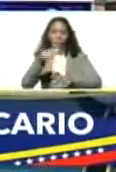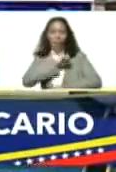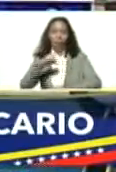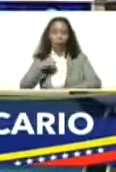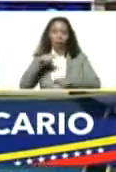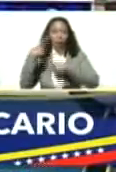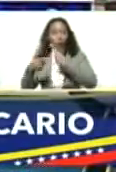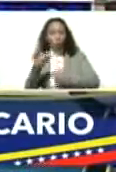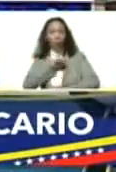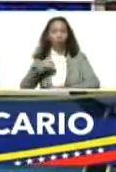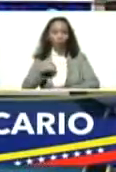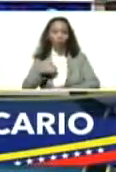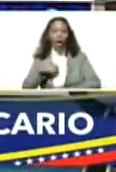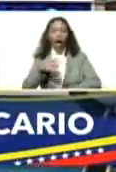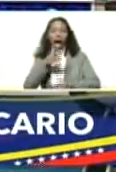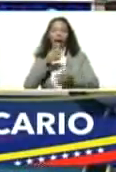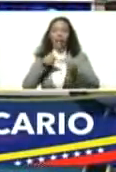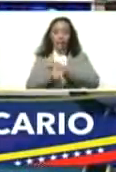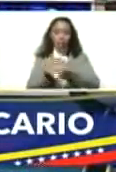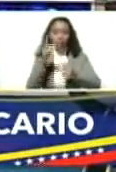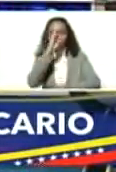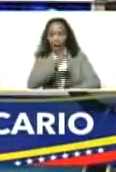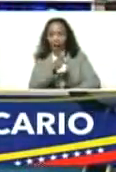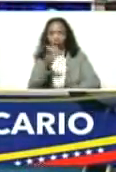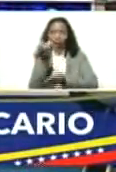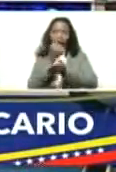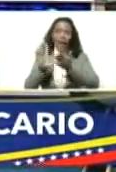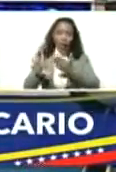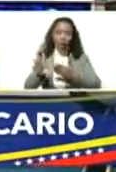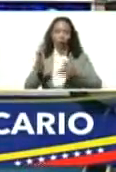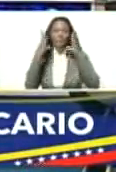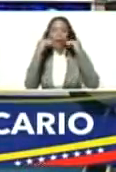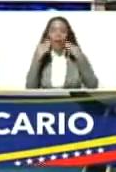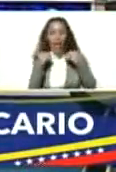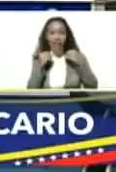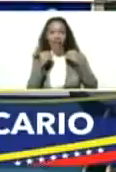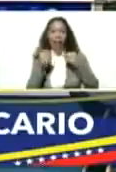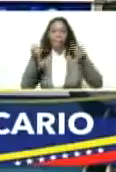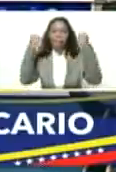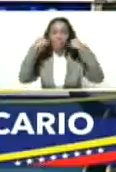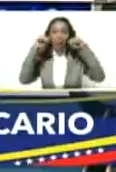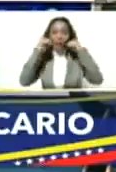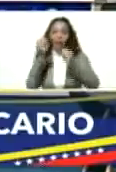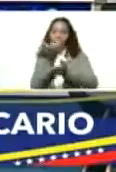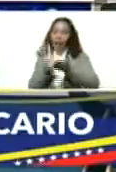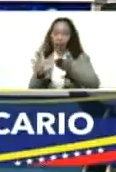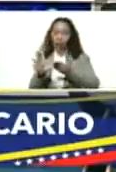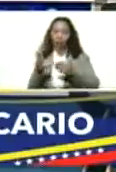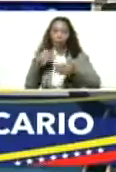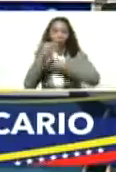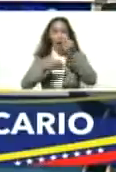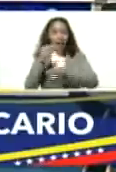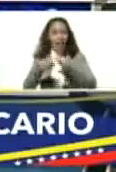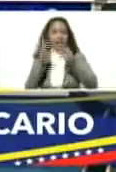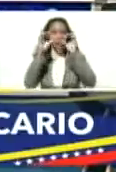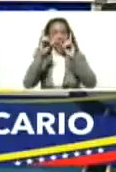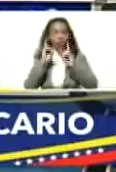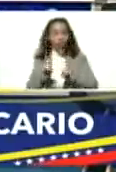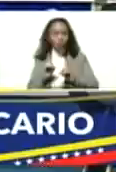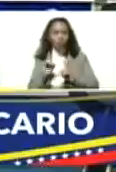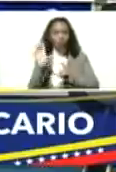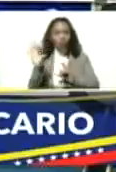crédito, con buenas experiencias, con buenas prácticas crediticias. Vamos a tomar un conjunto de decisiones